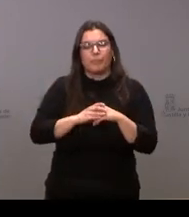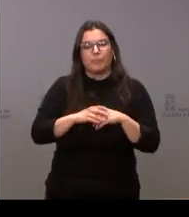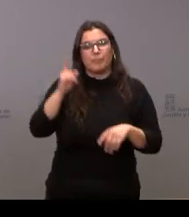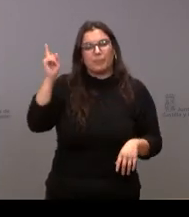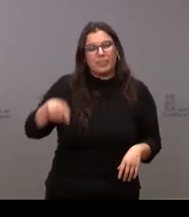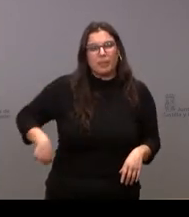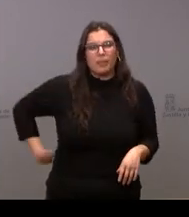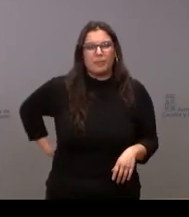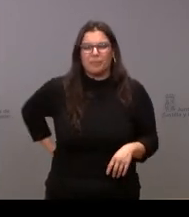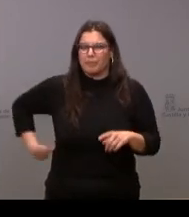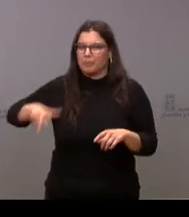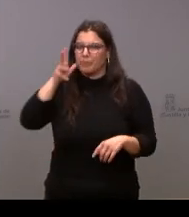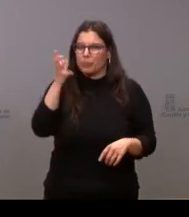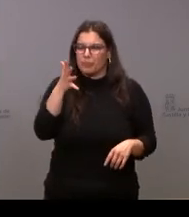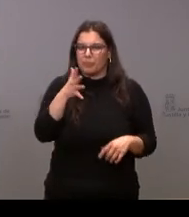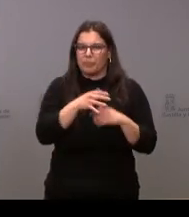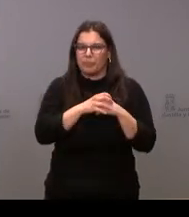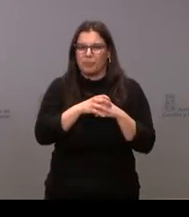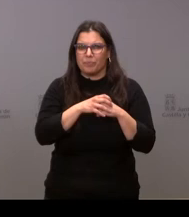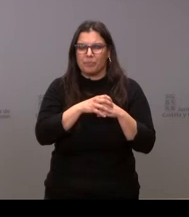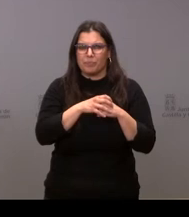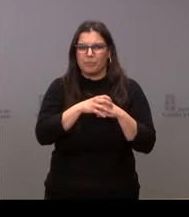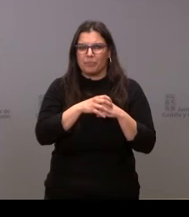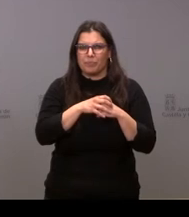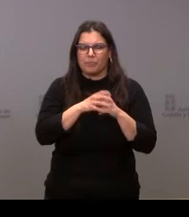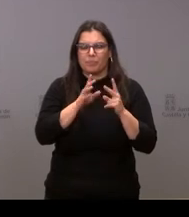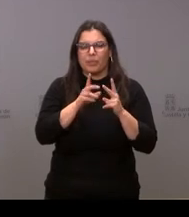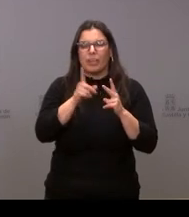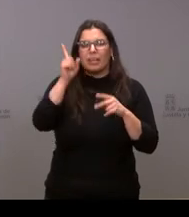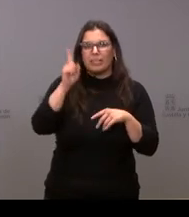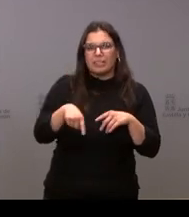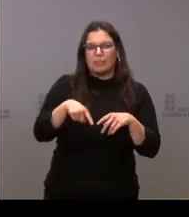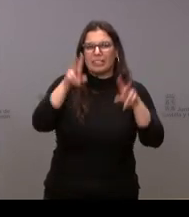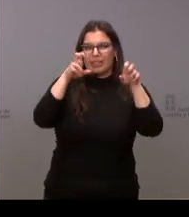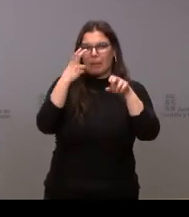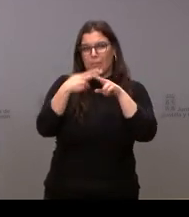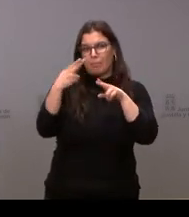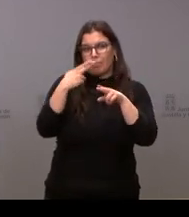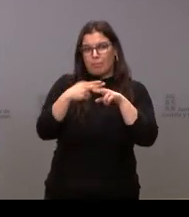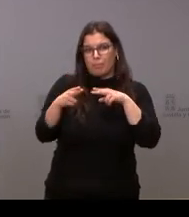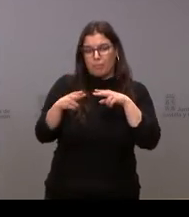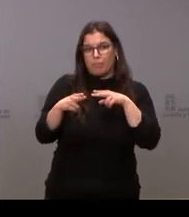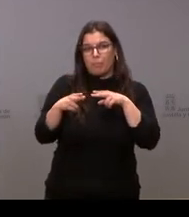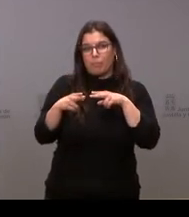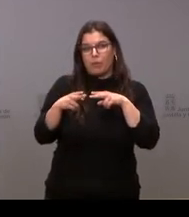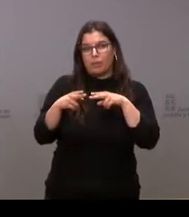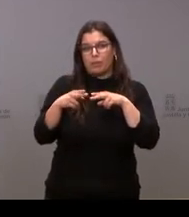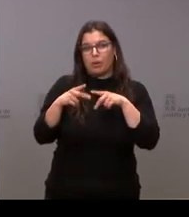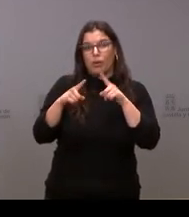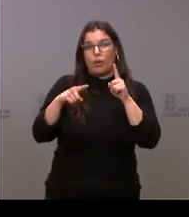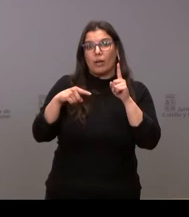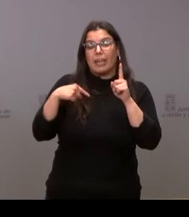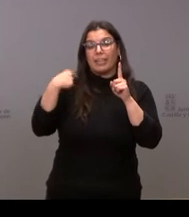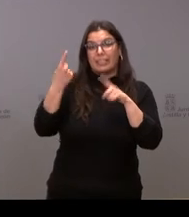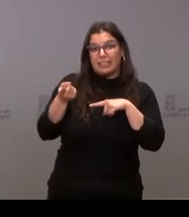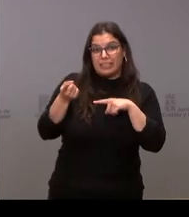han detectado alguno y luego tengo varias cuestiones políticas que como no voy a poder estar en el aparte si se hace